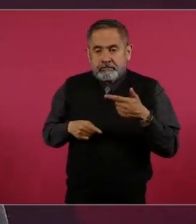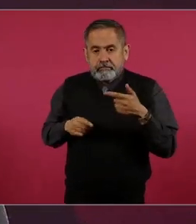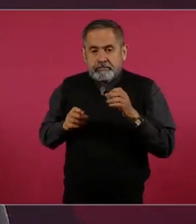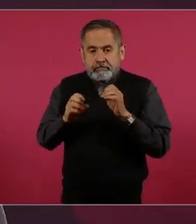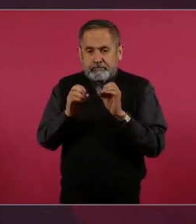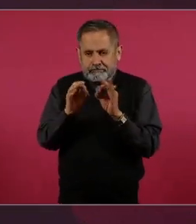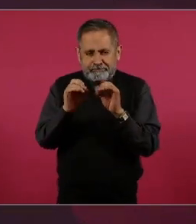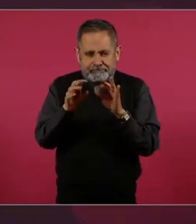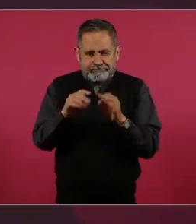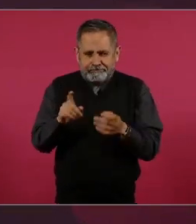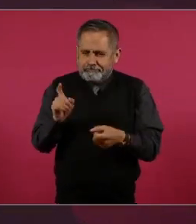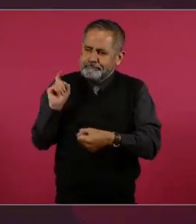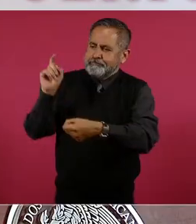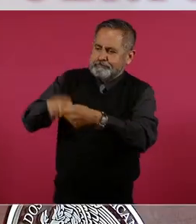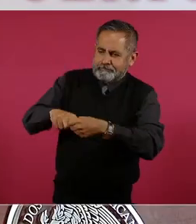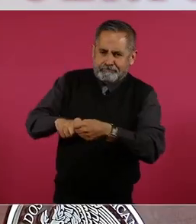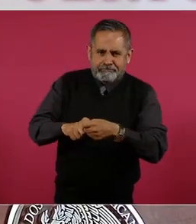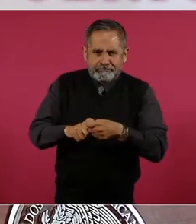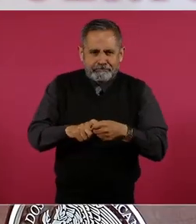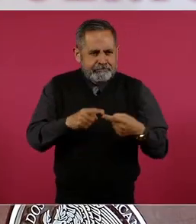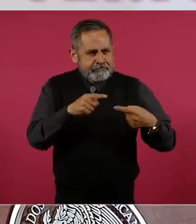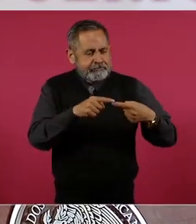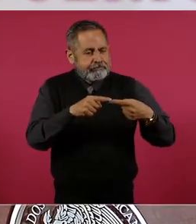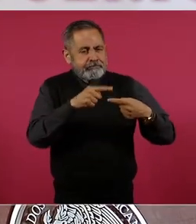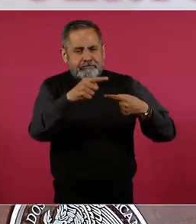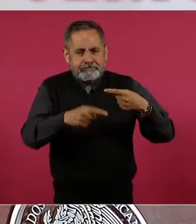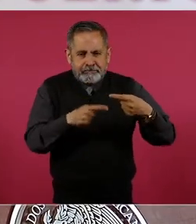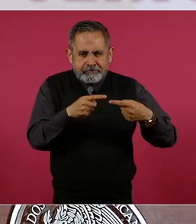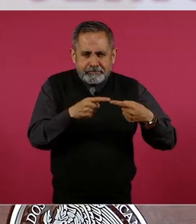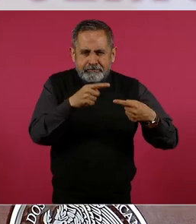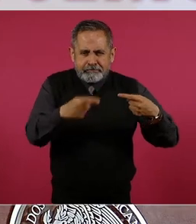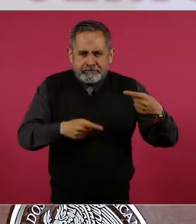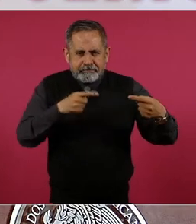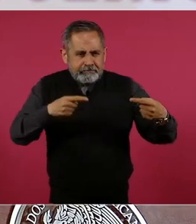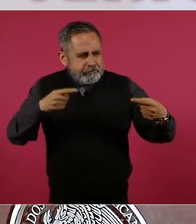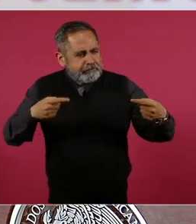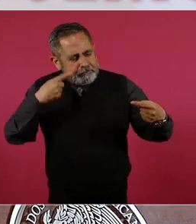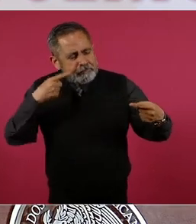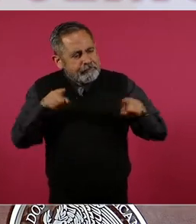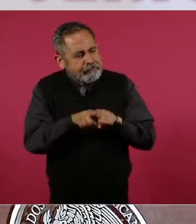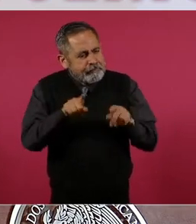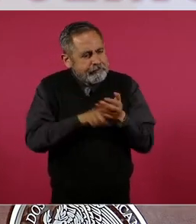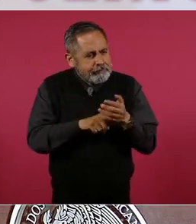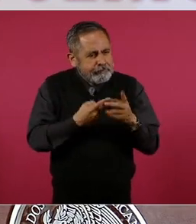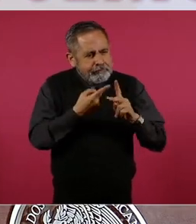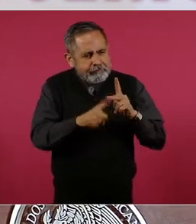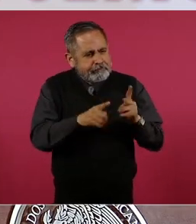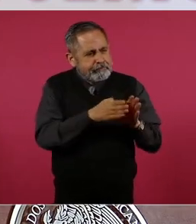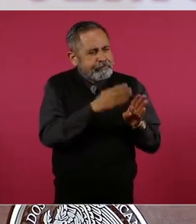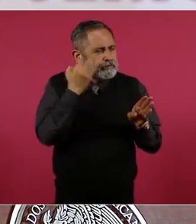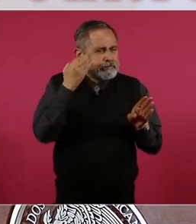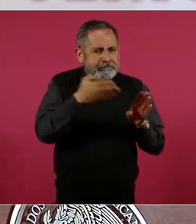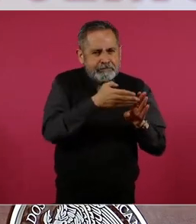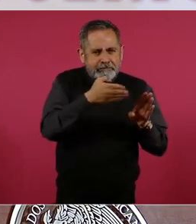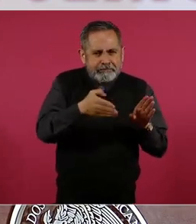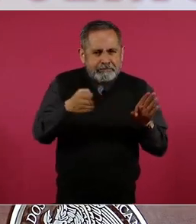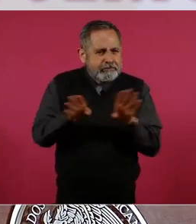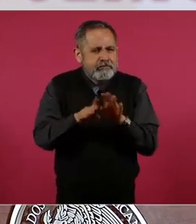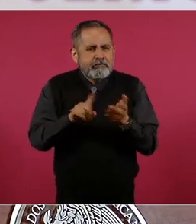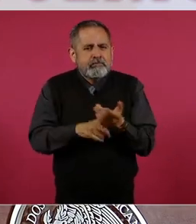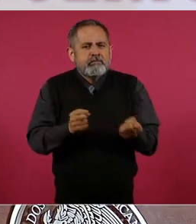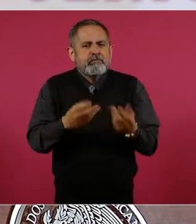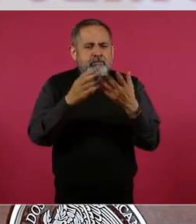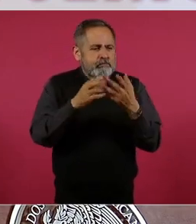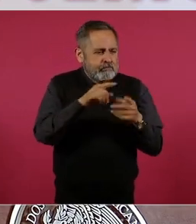a darse de alta y hay un ciclo tributario que inicia desde que el contribuyente se da de alta, después en qué cajón de tipo de